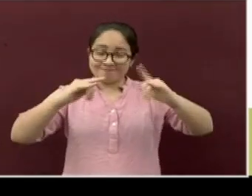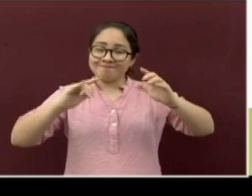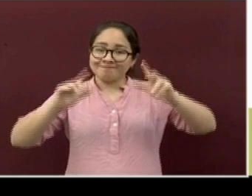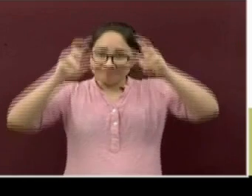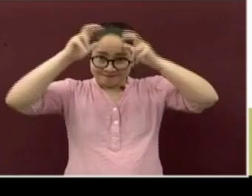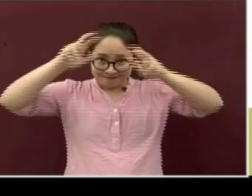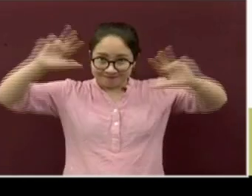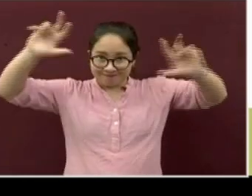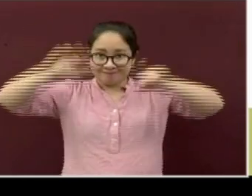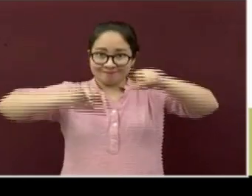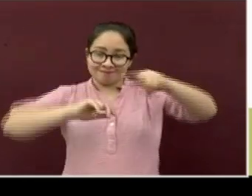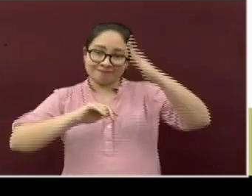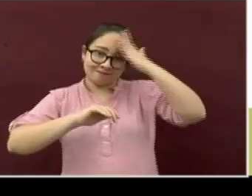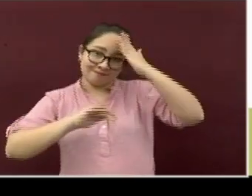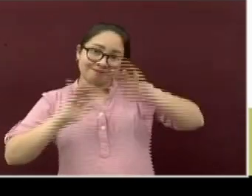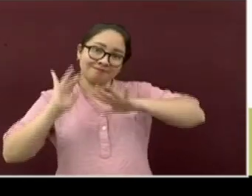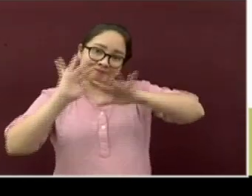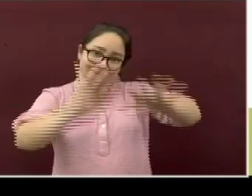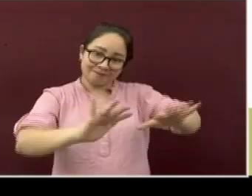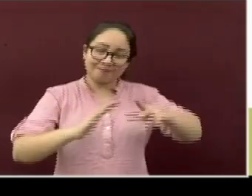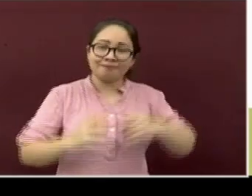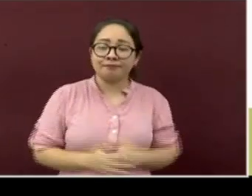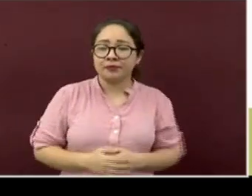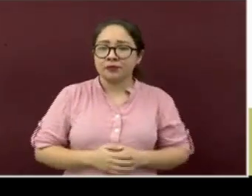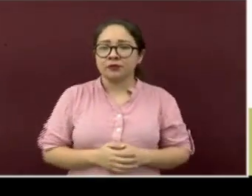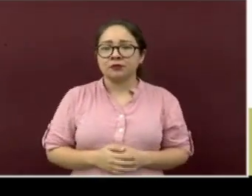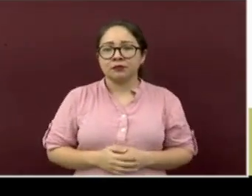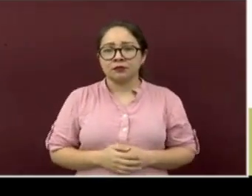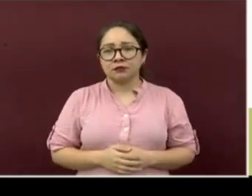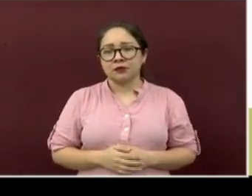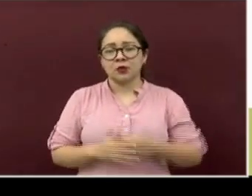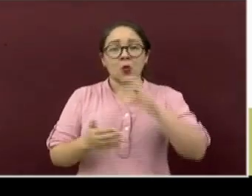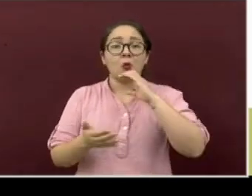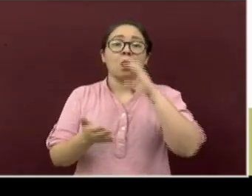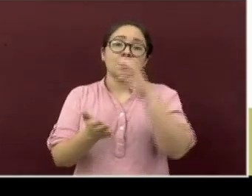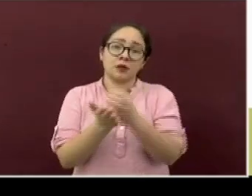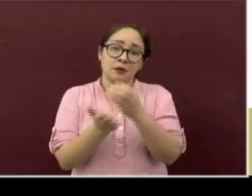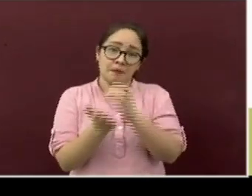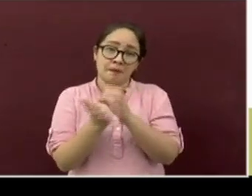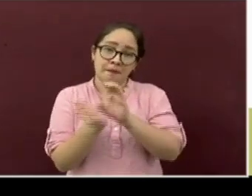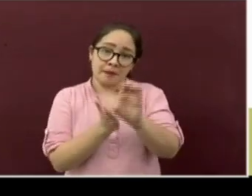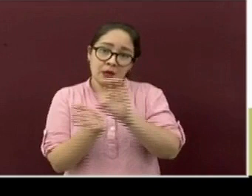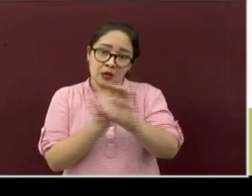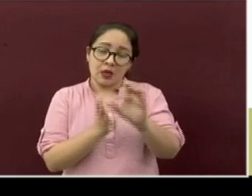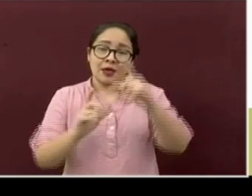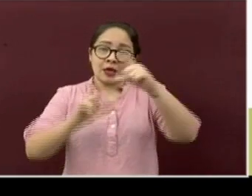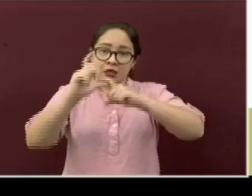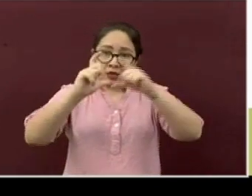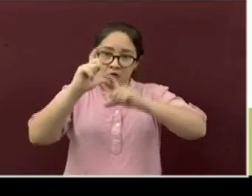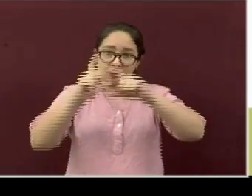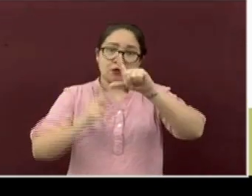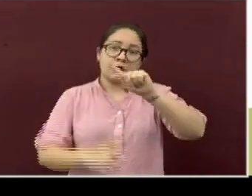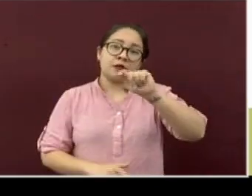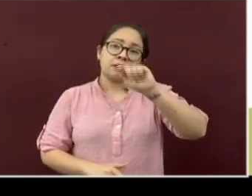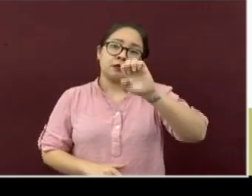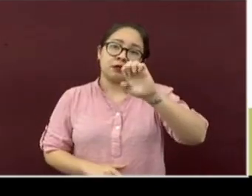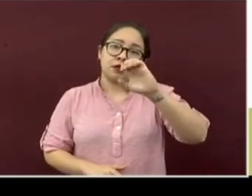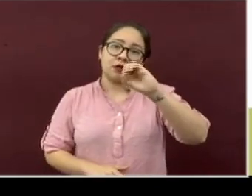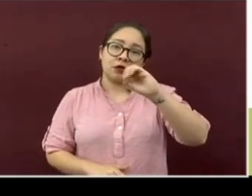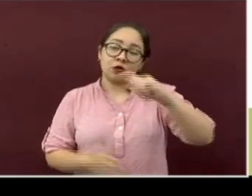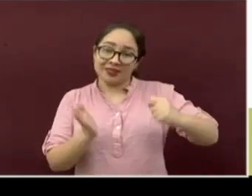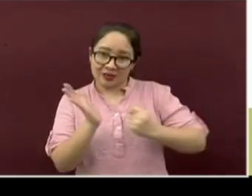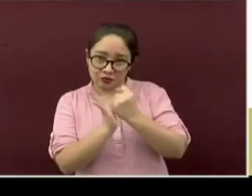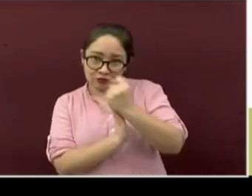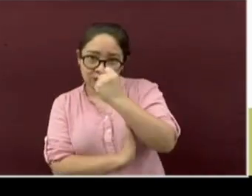macro sede para inocular a los habitantes de Coatepec, Jico y Teocelo estarán ubicadas en